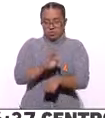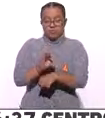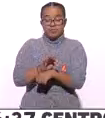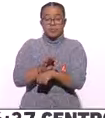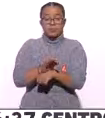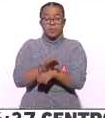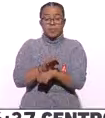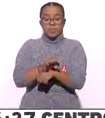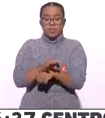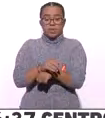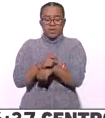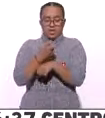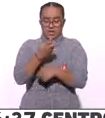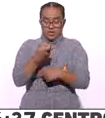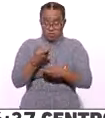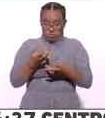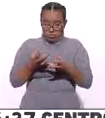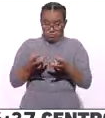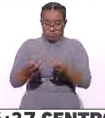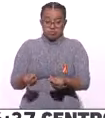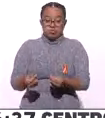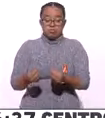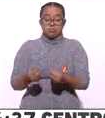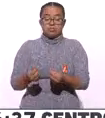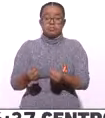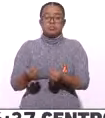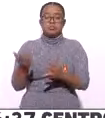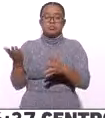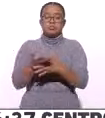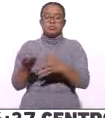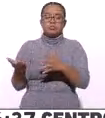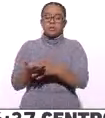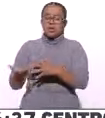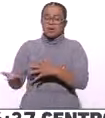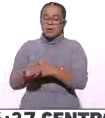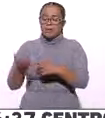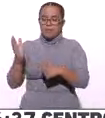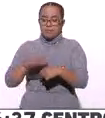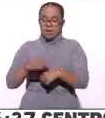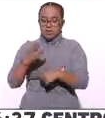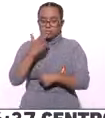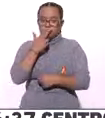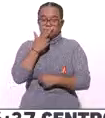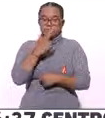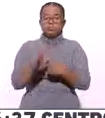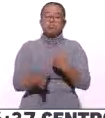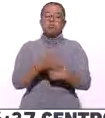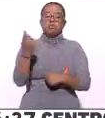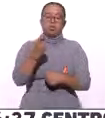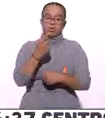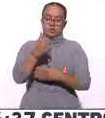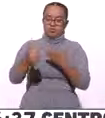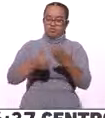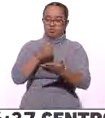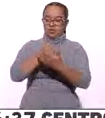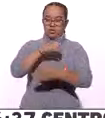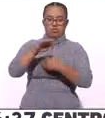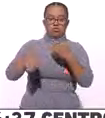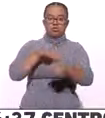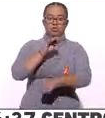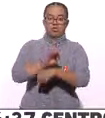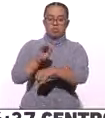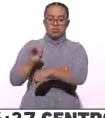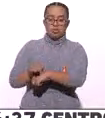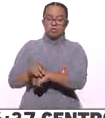derrama económica estará distribuida con mayor dinamismo porque trastoca toda la ciudad. Claro. Será